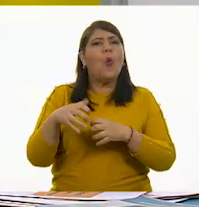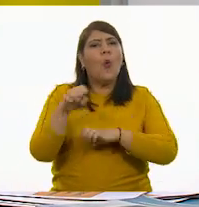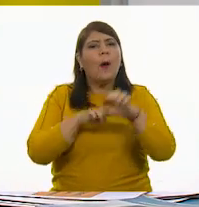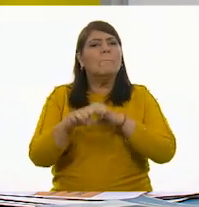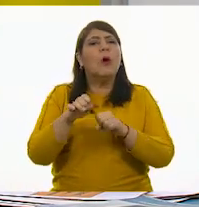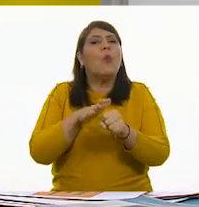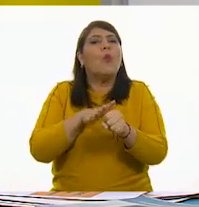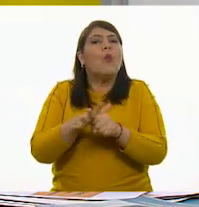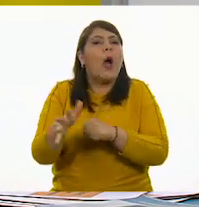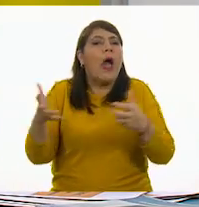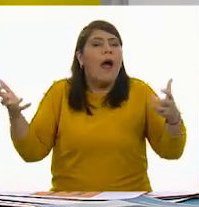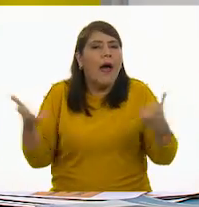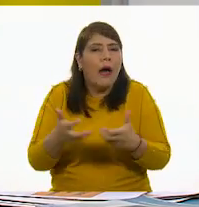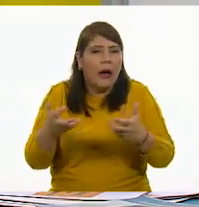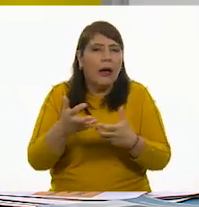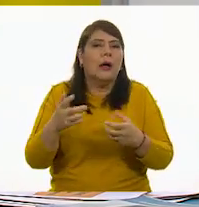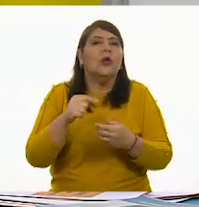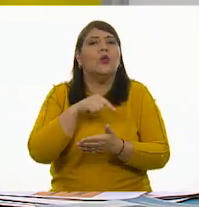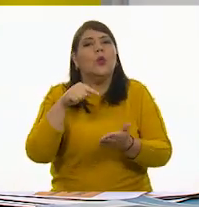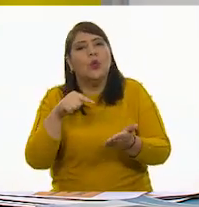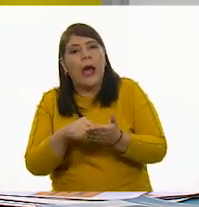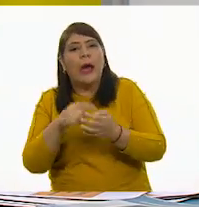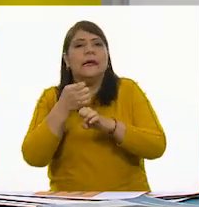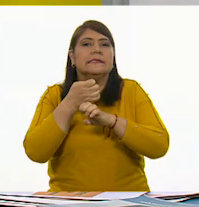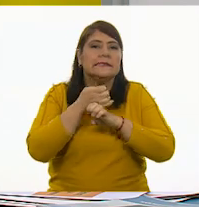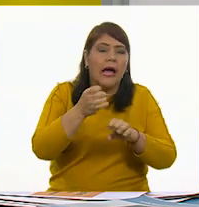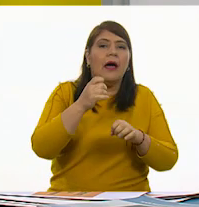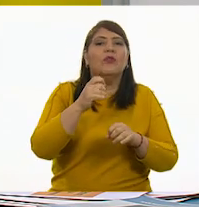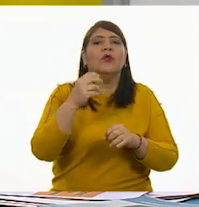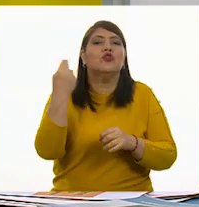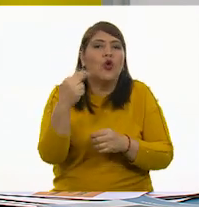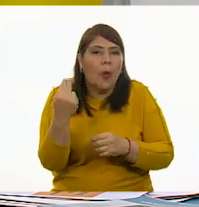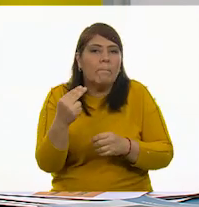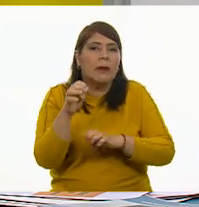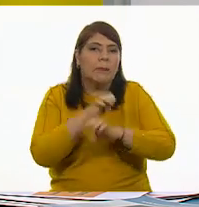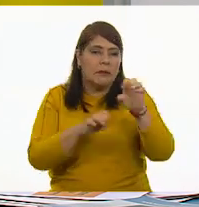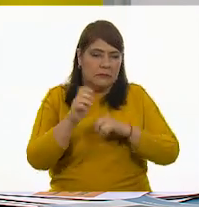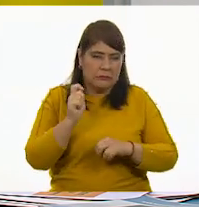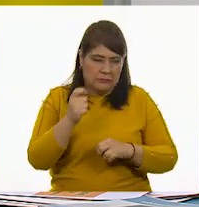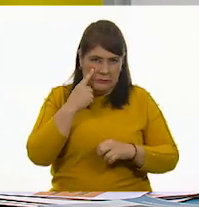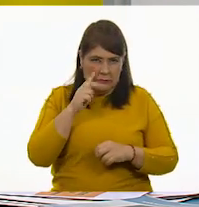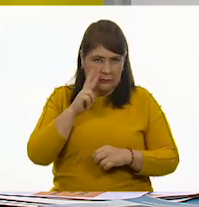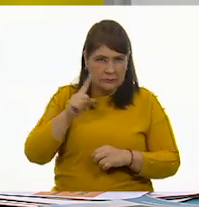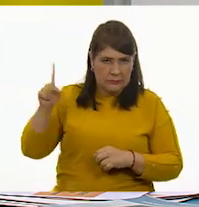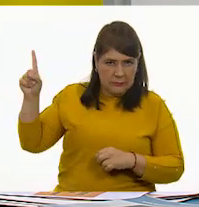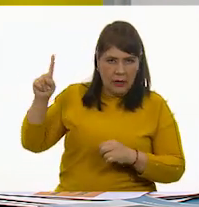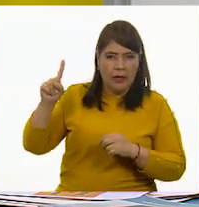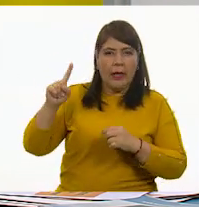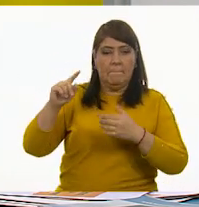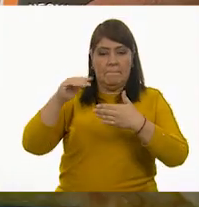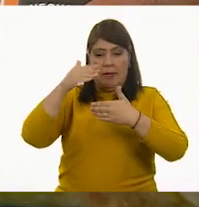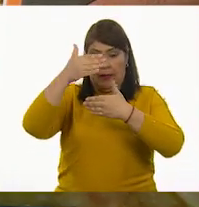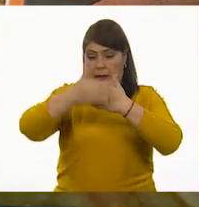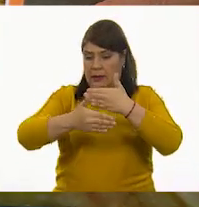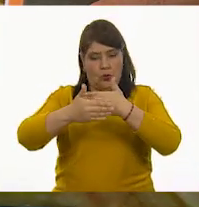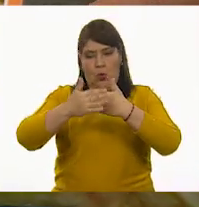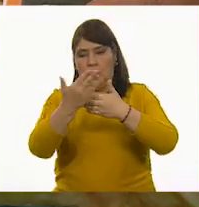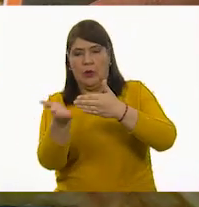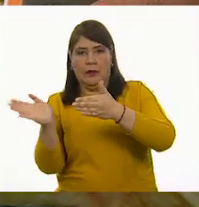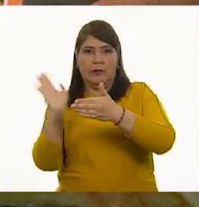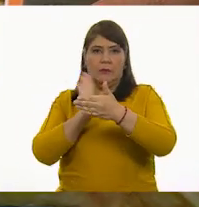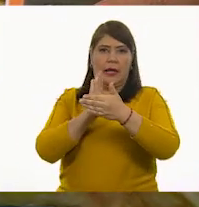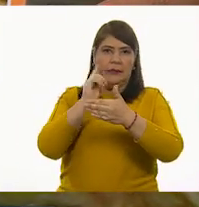código postal, ciudad o estado. Claro, esta está al revés, aquí a la vuelta, perdón. Así es, está en la parte posterior del envase.